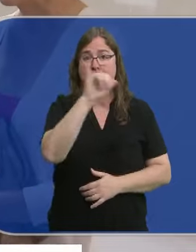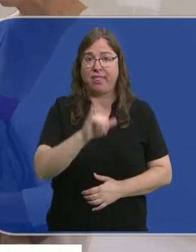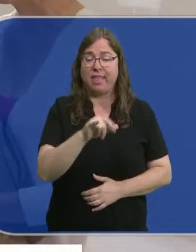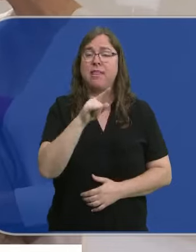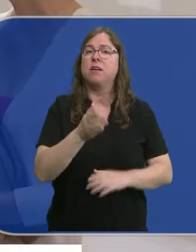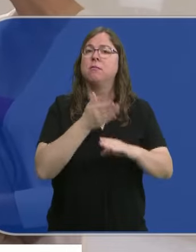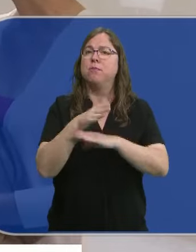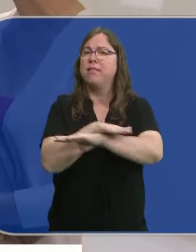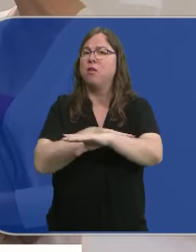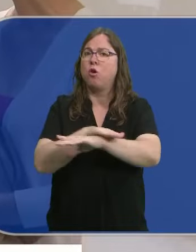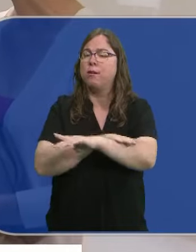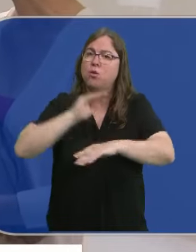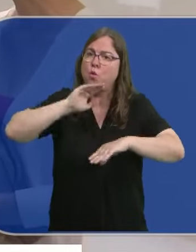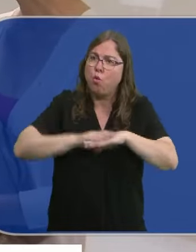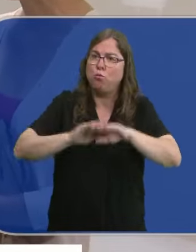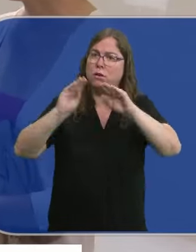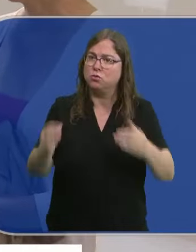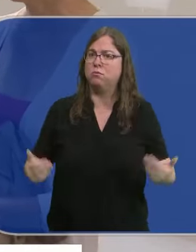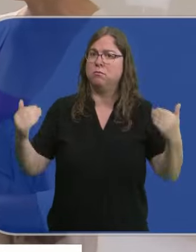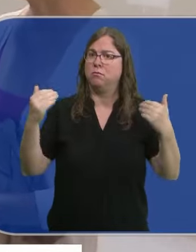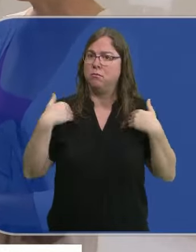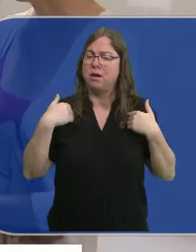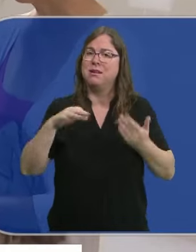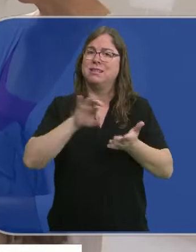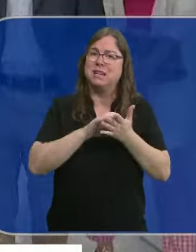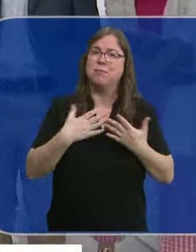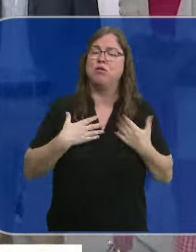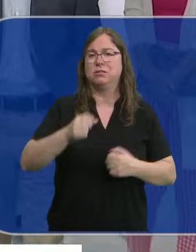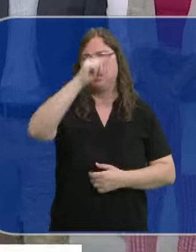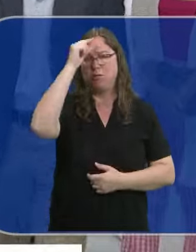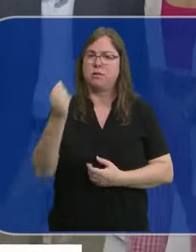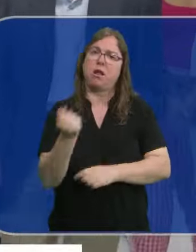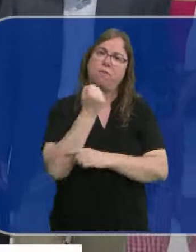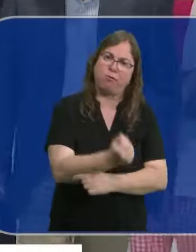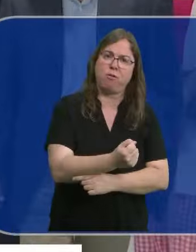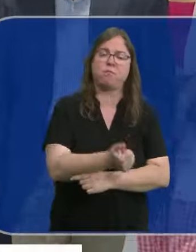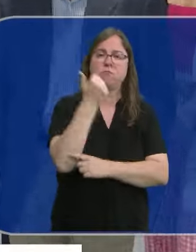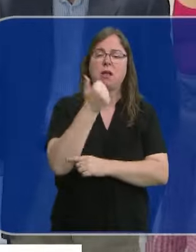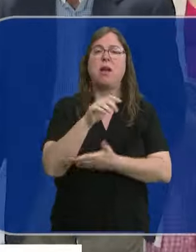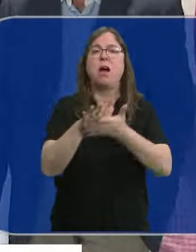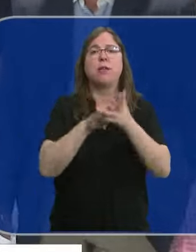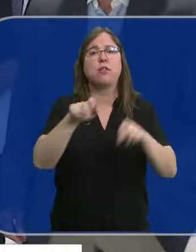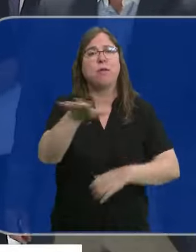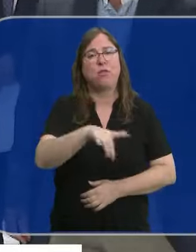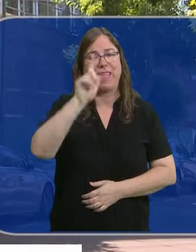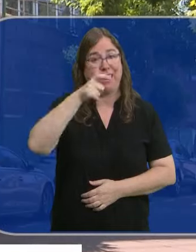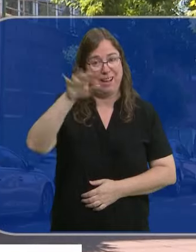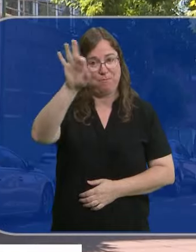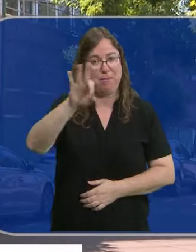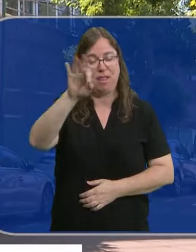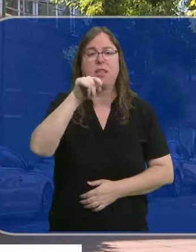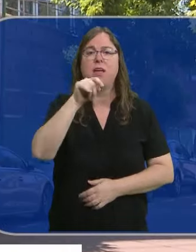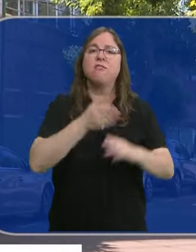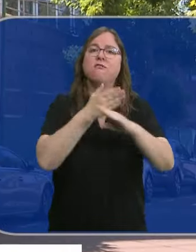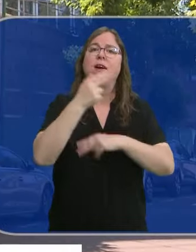Vázquez ha pedido al gobierno que cumpla con sus competencias para reforzar los servicios de salud mental. Se ha referido a este asunto en Aguilar de Campó, en Palencia, donde ha visitado